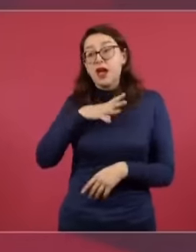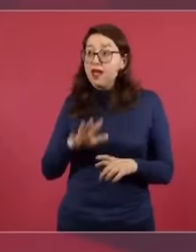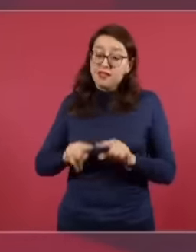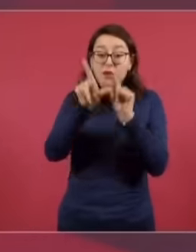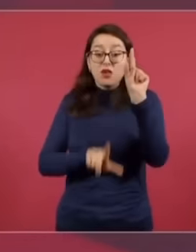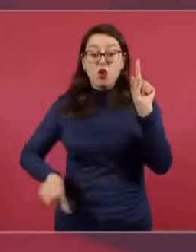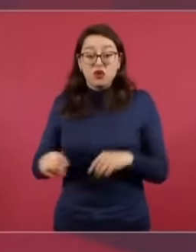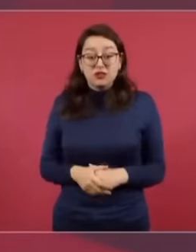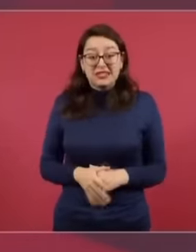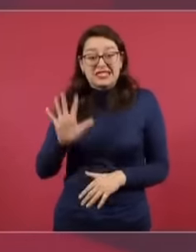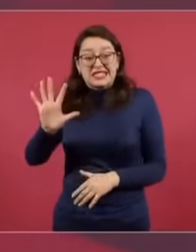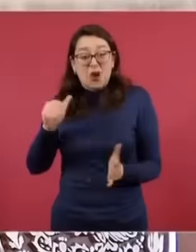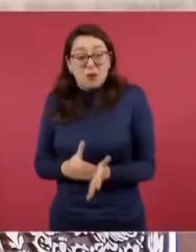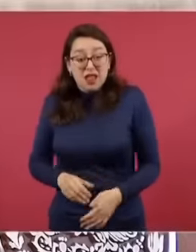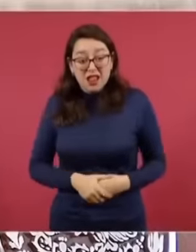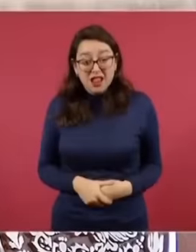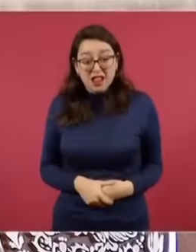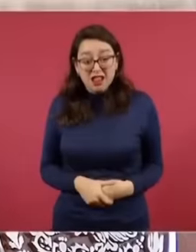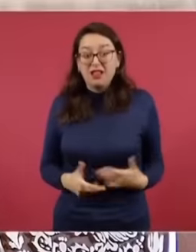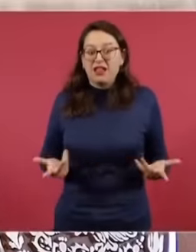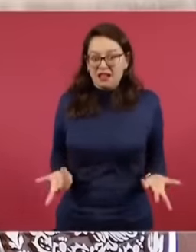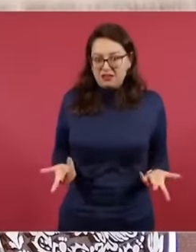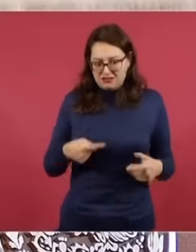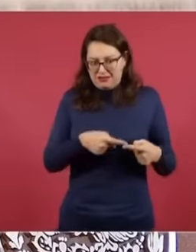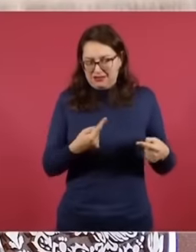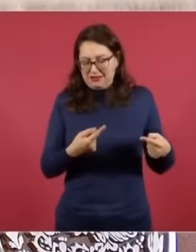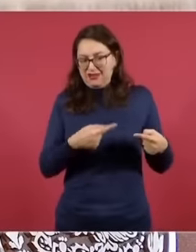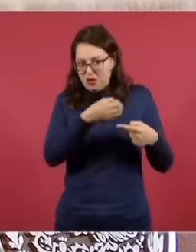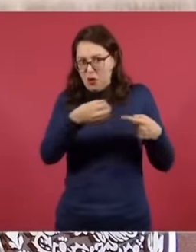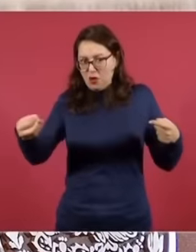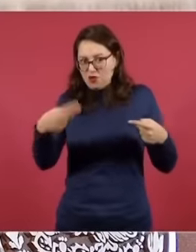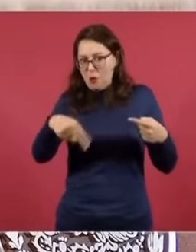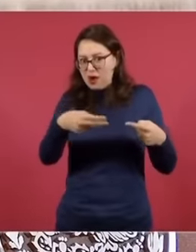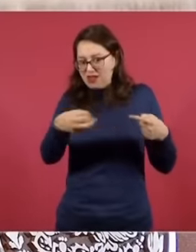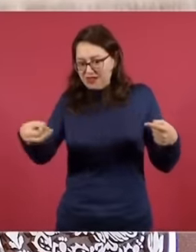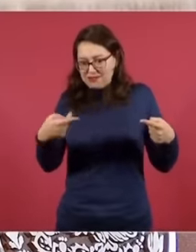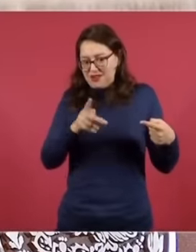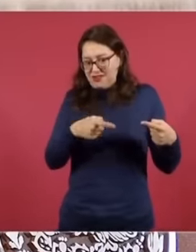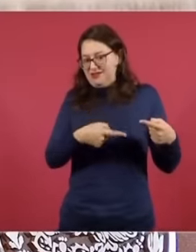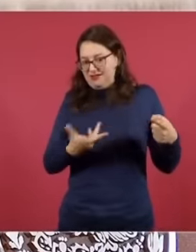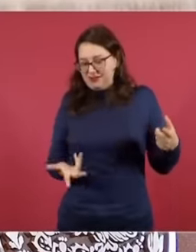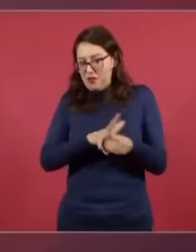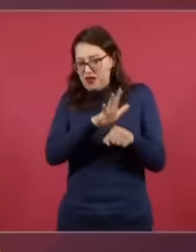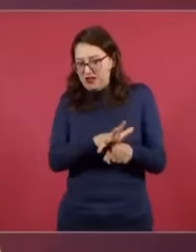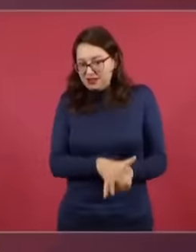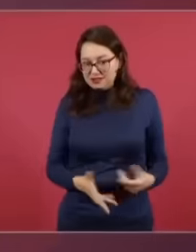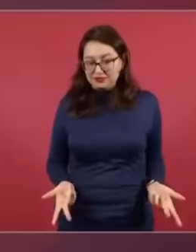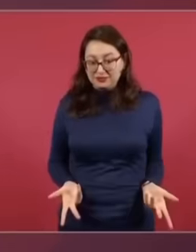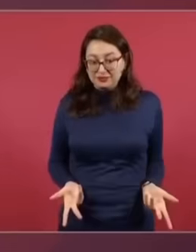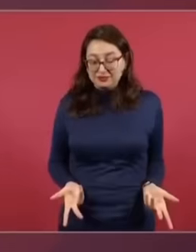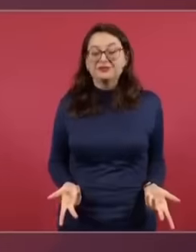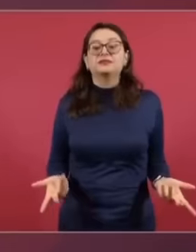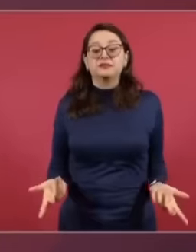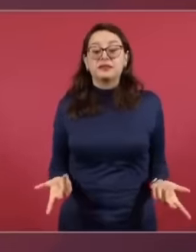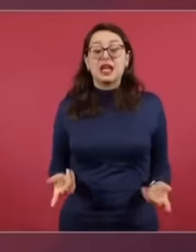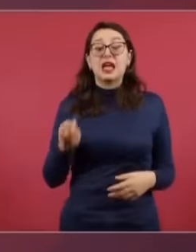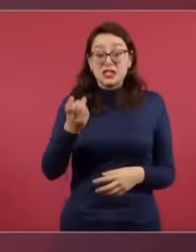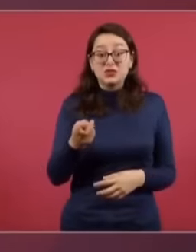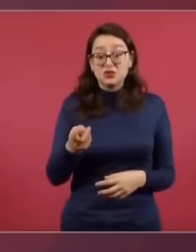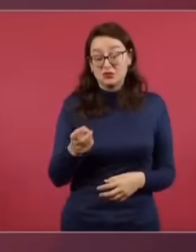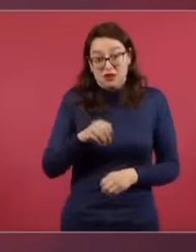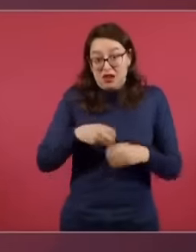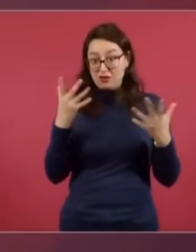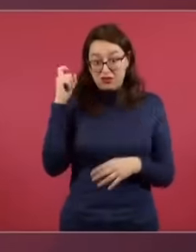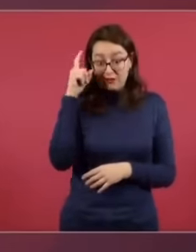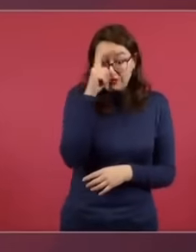dijimos la vez pasada, que es histórico y que viene de dos bases, principalmente de dos grandes bases de datos. ¿Tiene dificultades, por